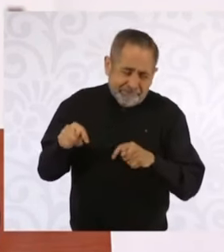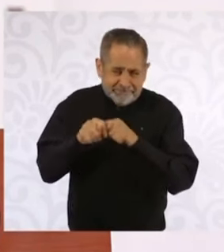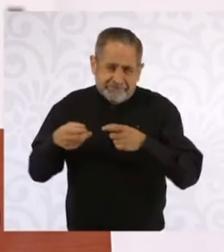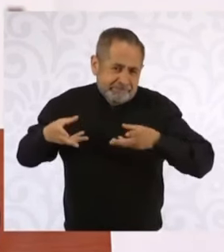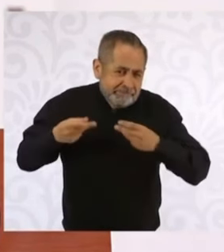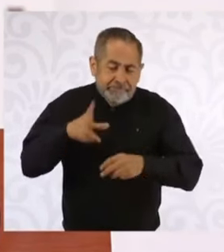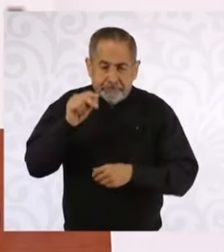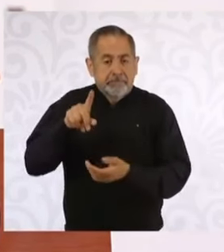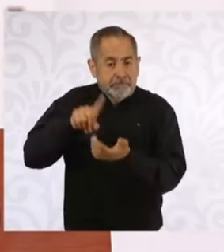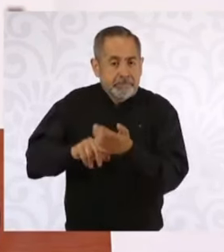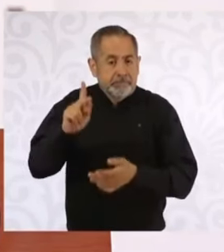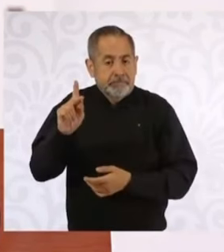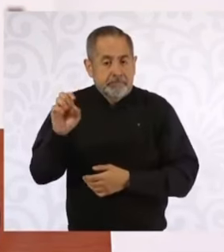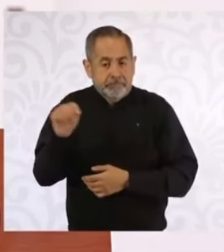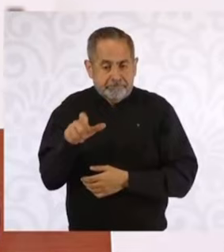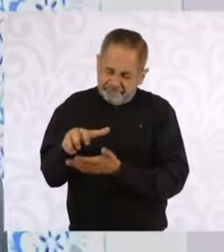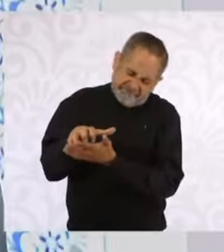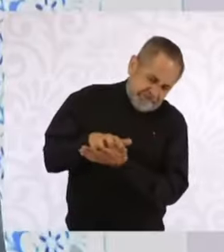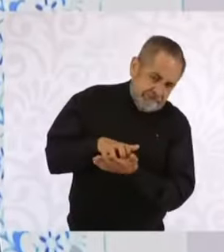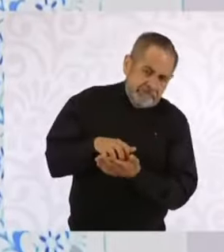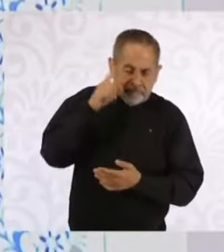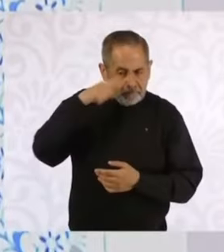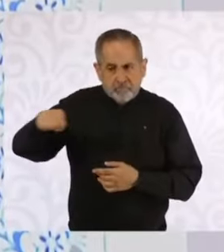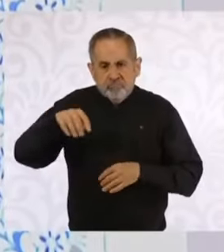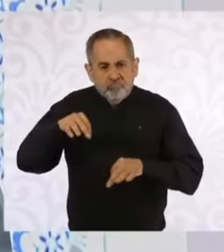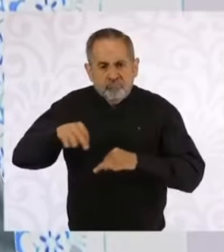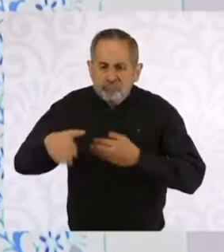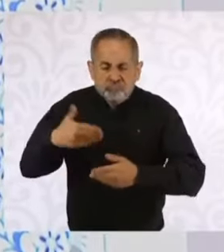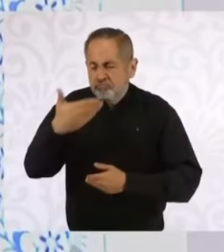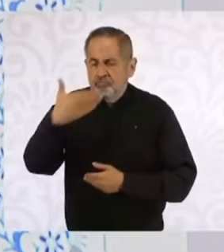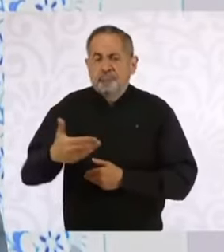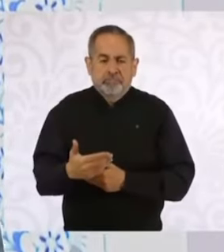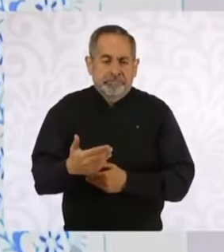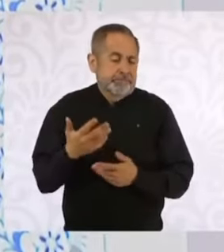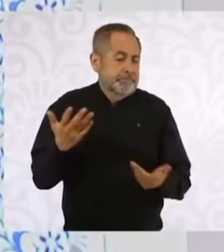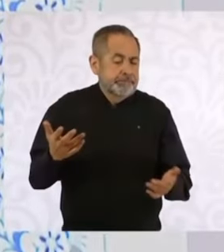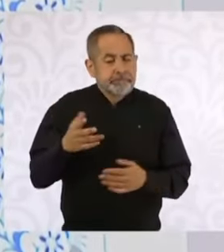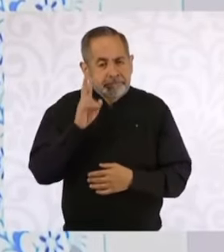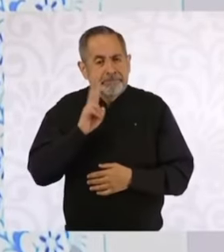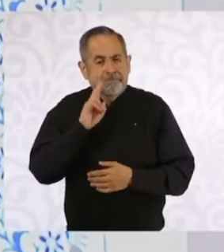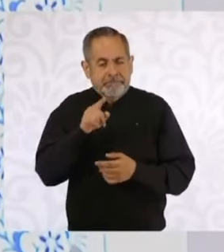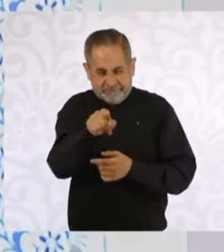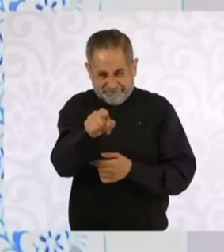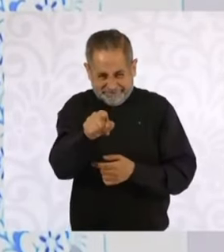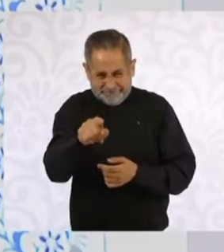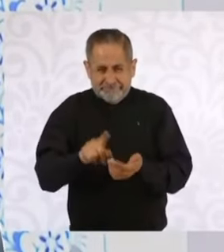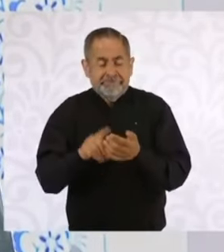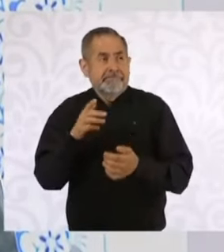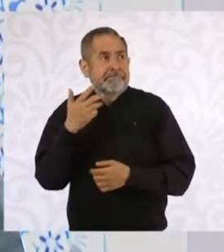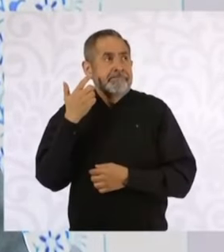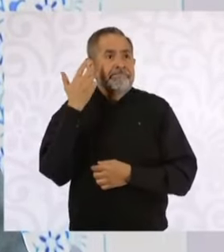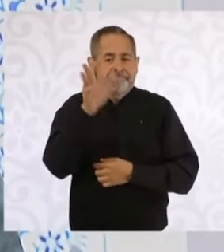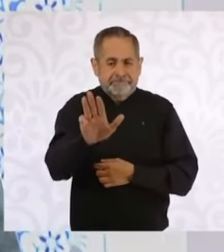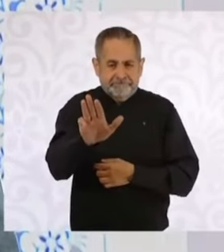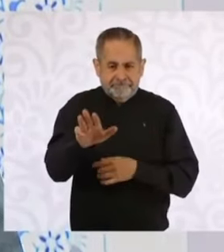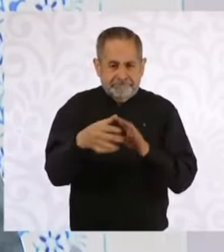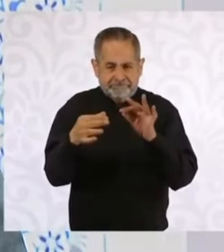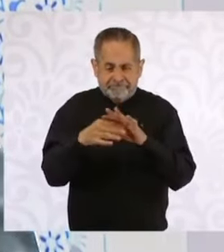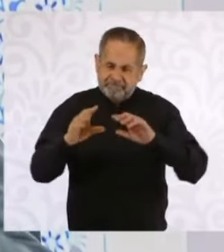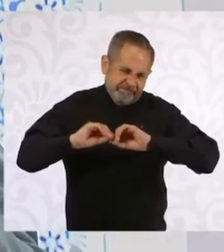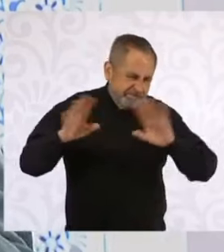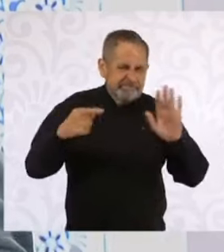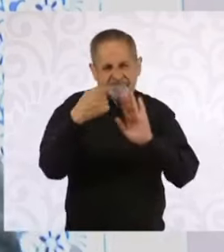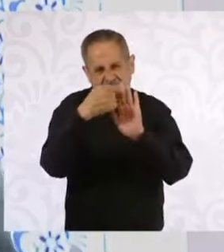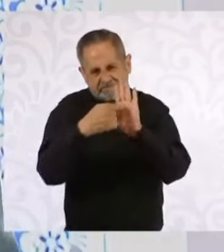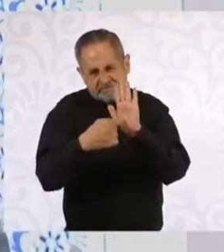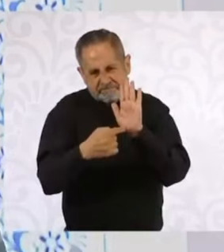al interior de Pemex y además que la haga más eficiente. Entonces todo ello, si nos permiten, lo presentamos ya muy